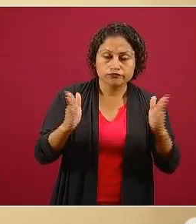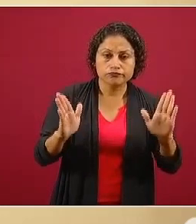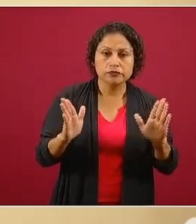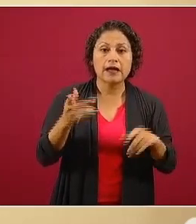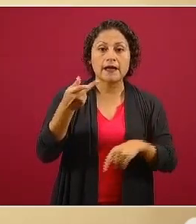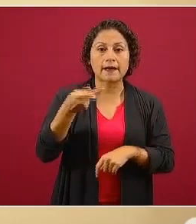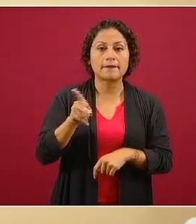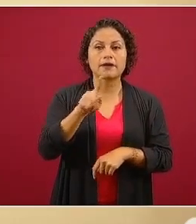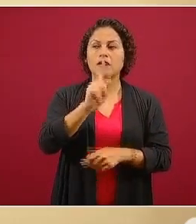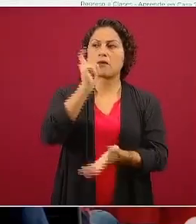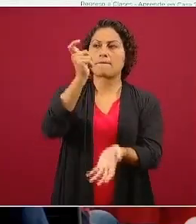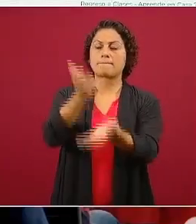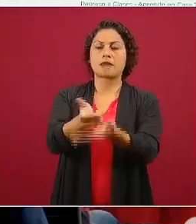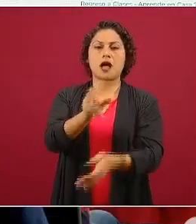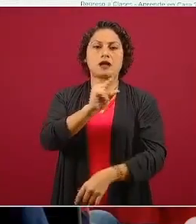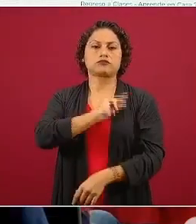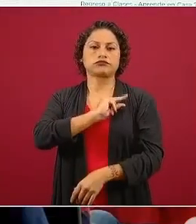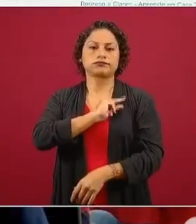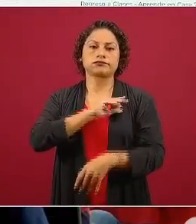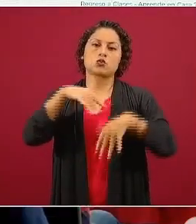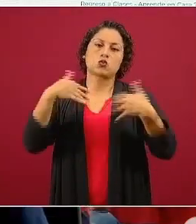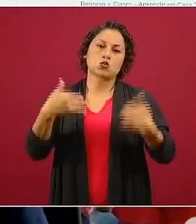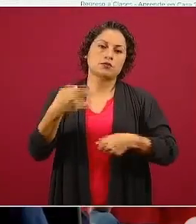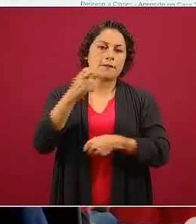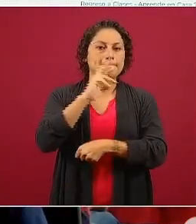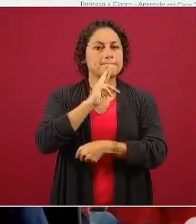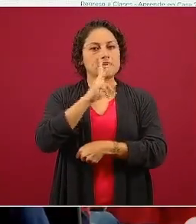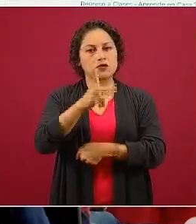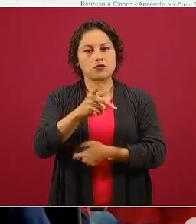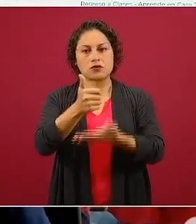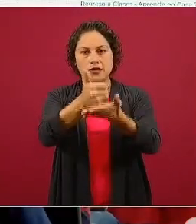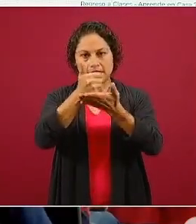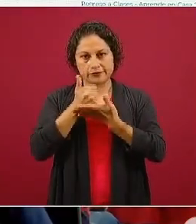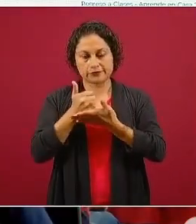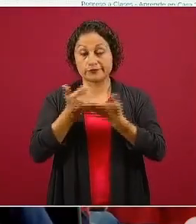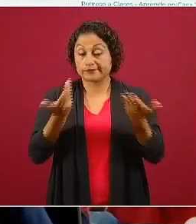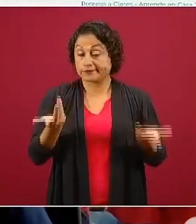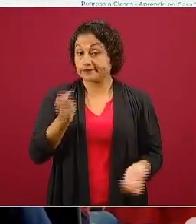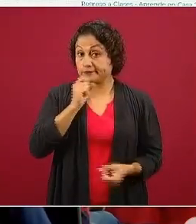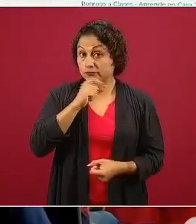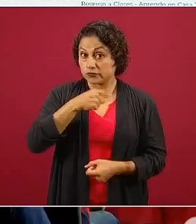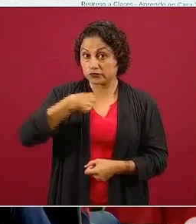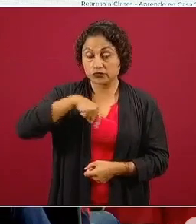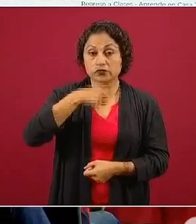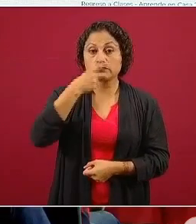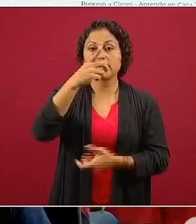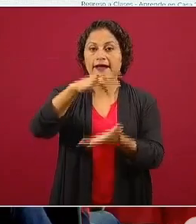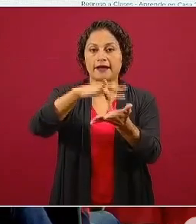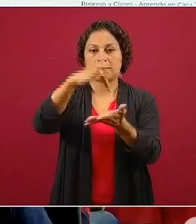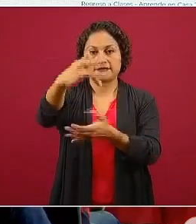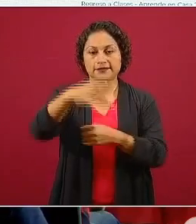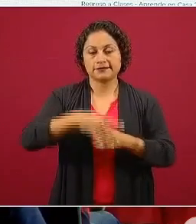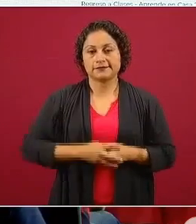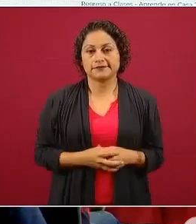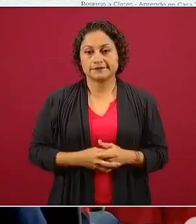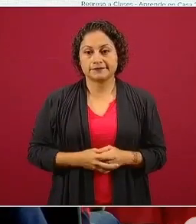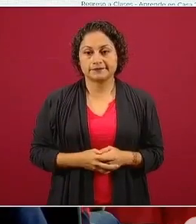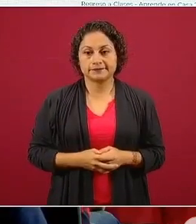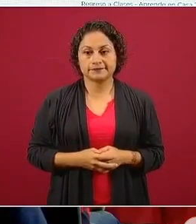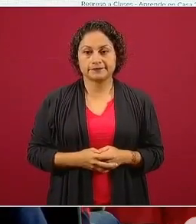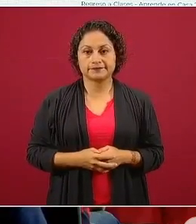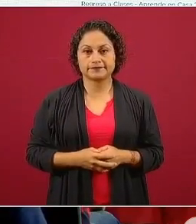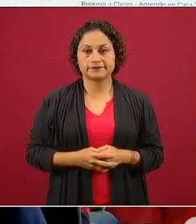nos amplía la cobertura. Y además, pues agradecemos este apoyo. Una cuestión muy